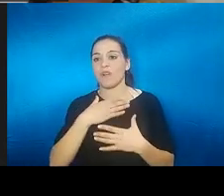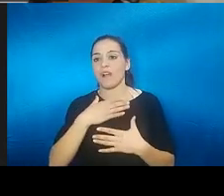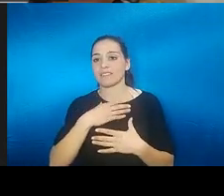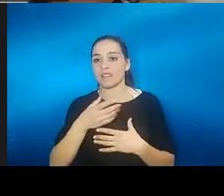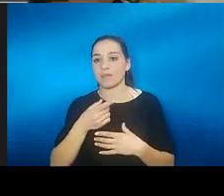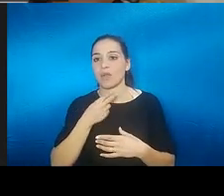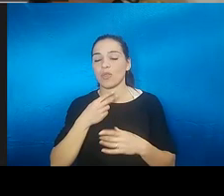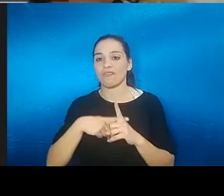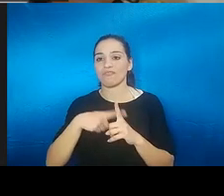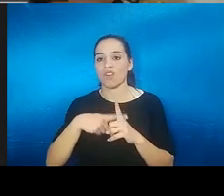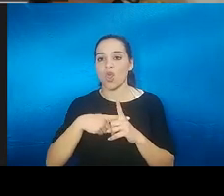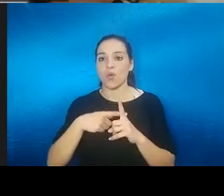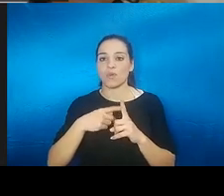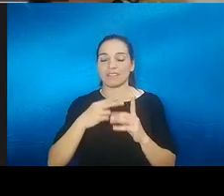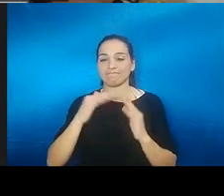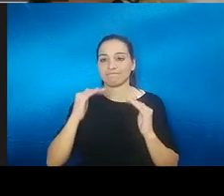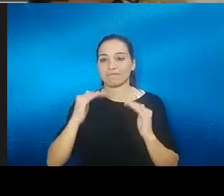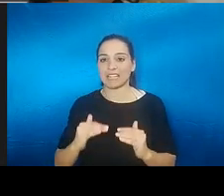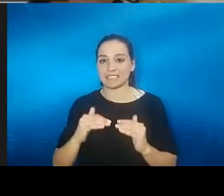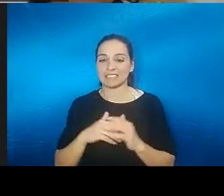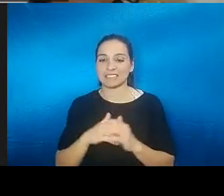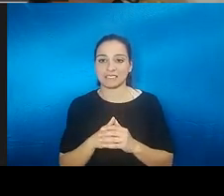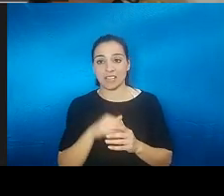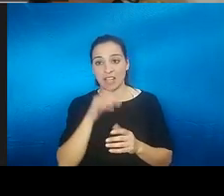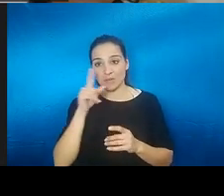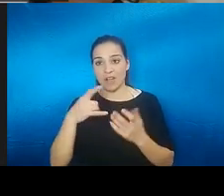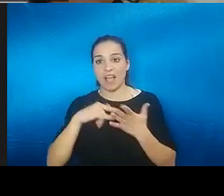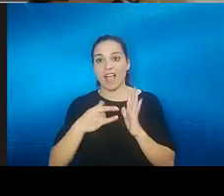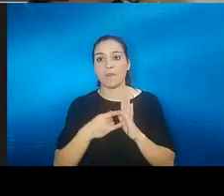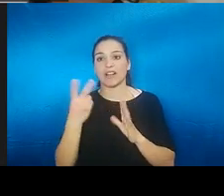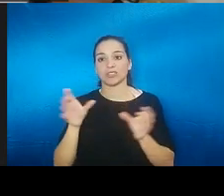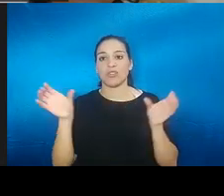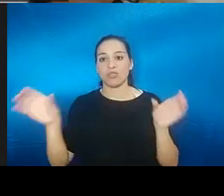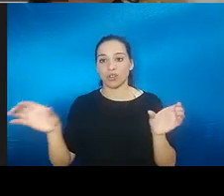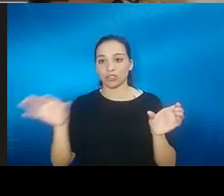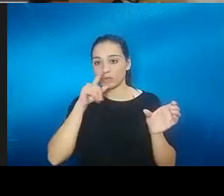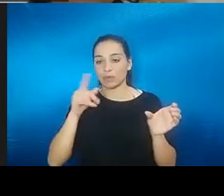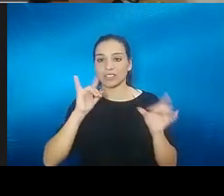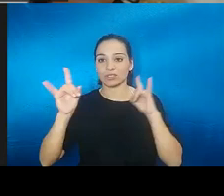están diciendo que tienes dos aparatos conectados y por eso se acopla